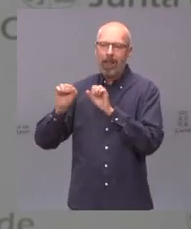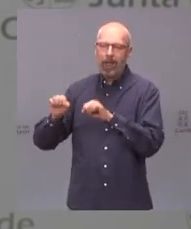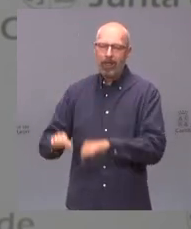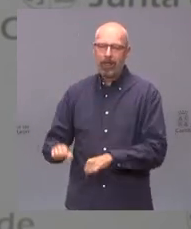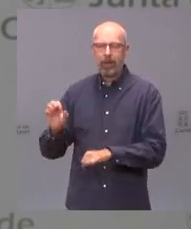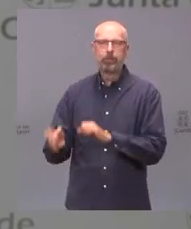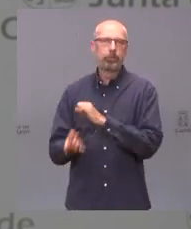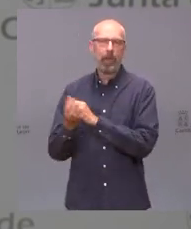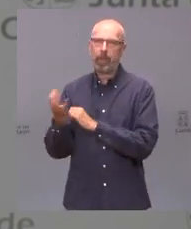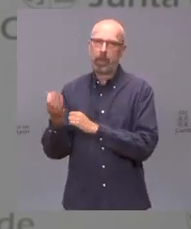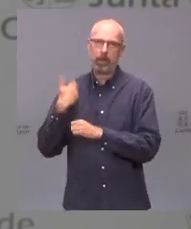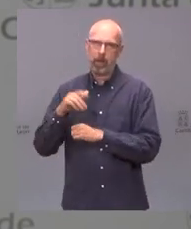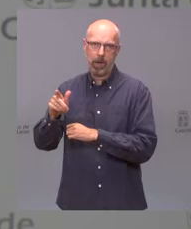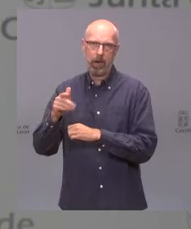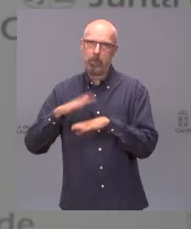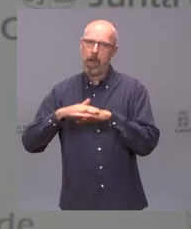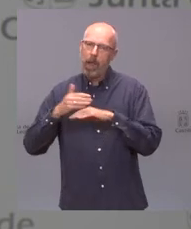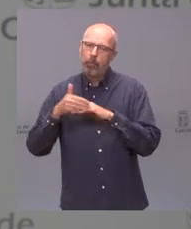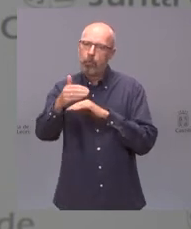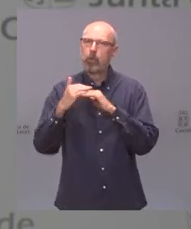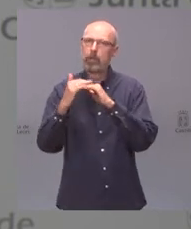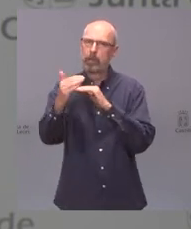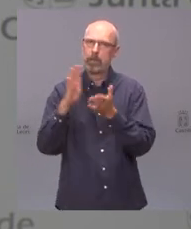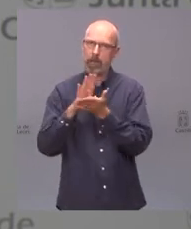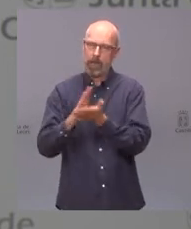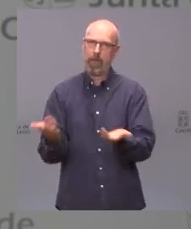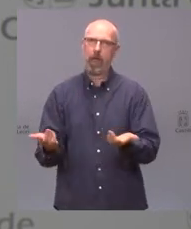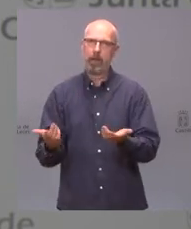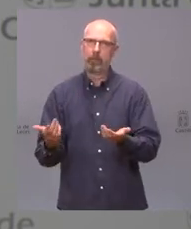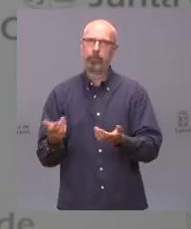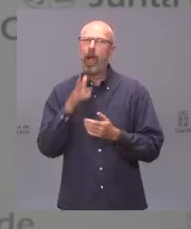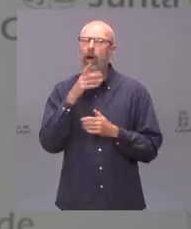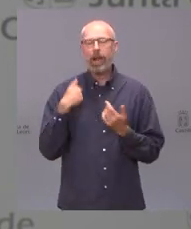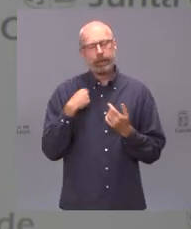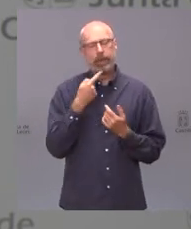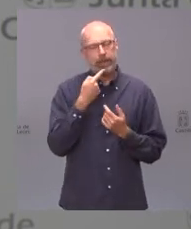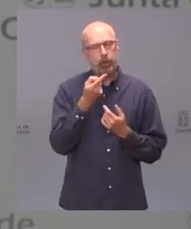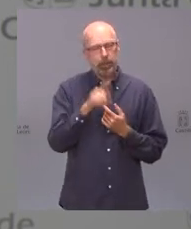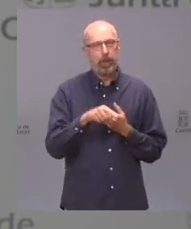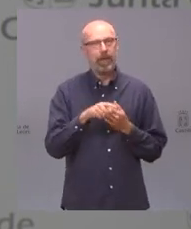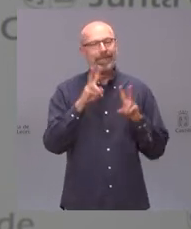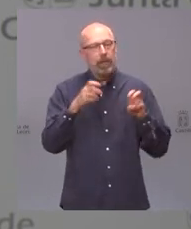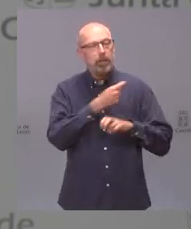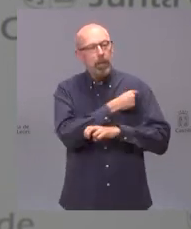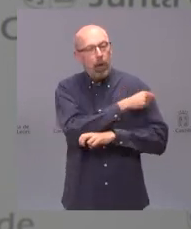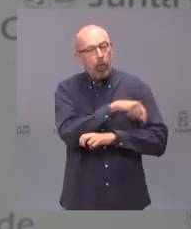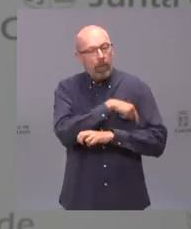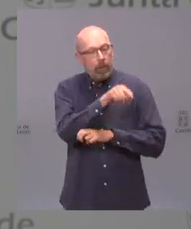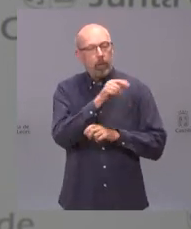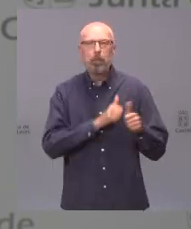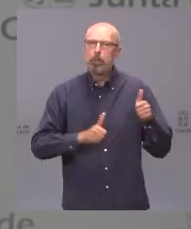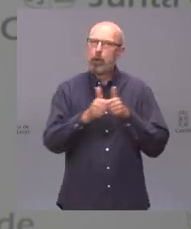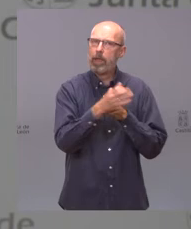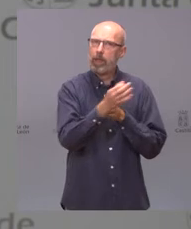de tranquilidad también le digo que la prioridad ahora tiene que ser la vacunación cada día de vacunaciones es un día menos de